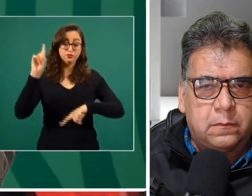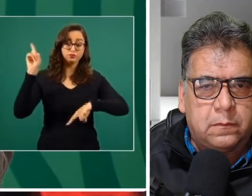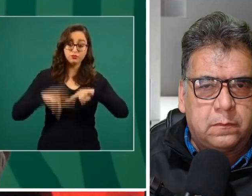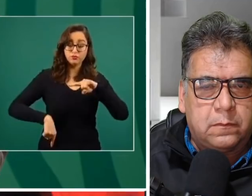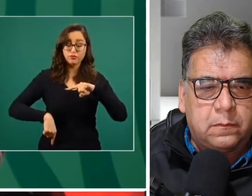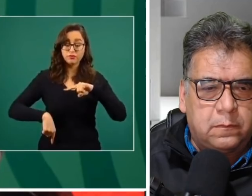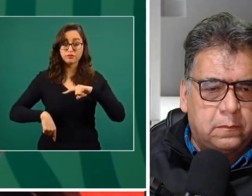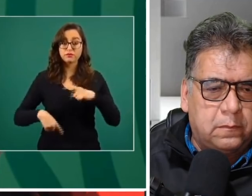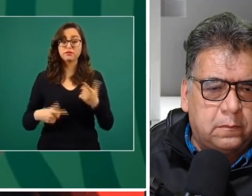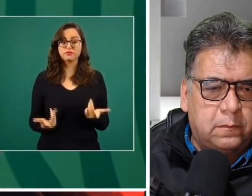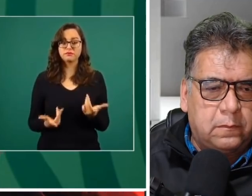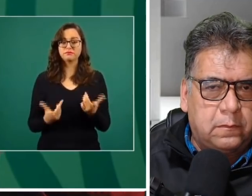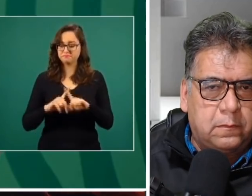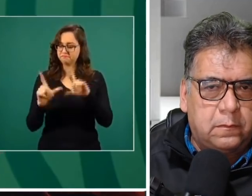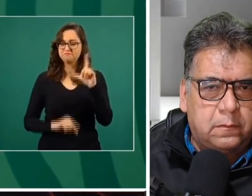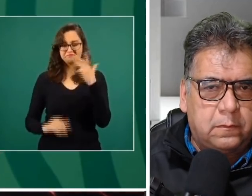sacamos adelante al país